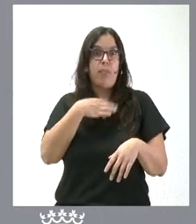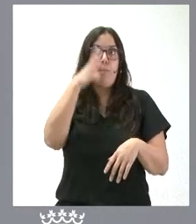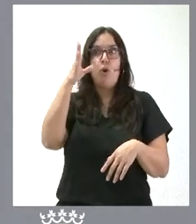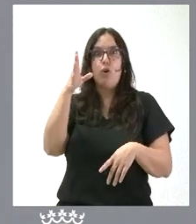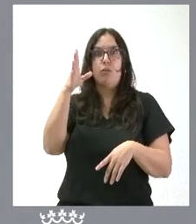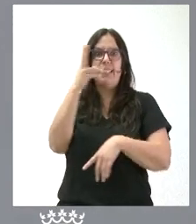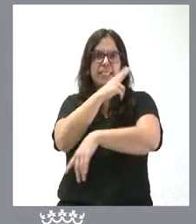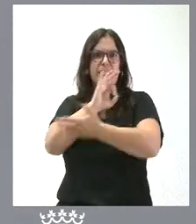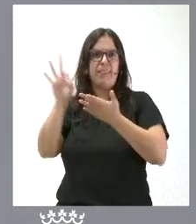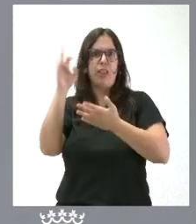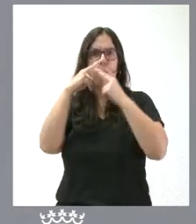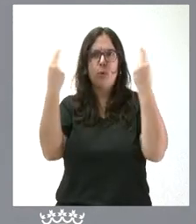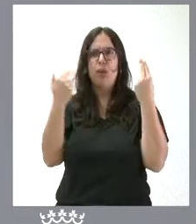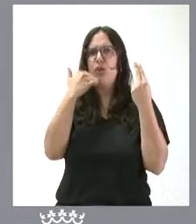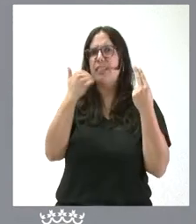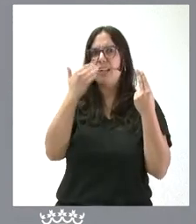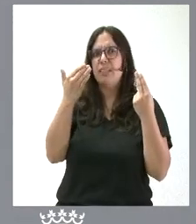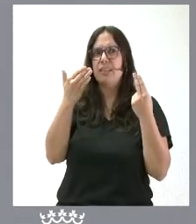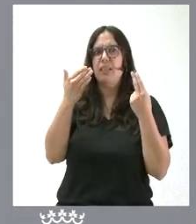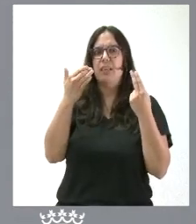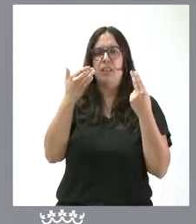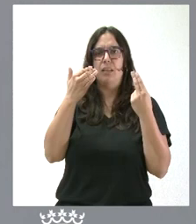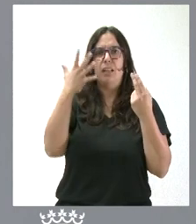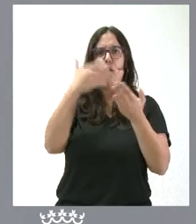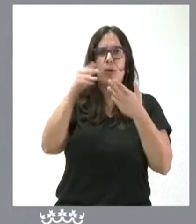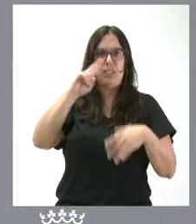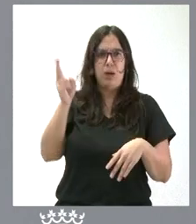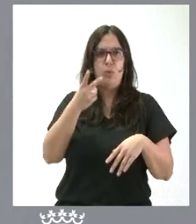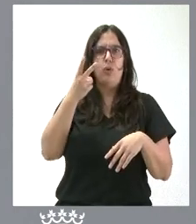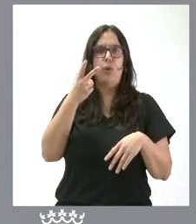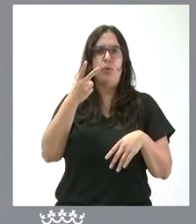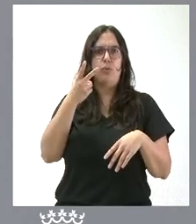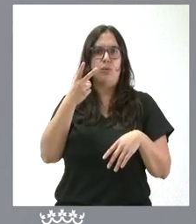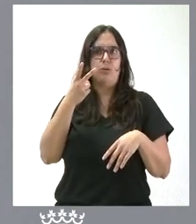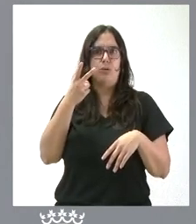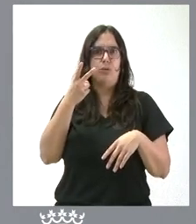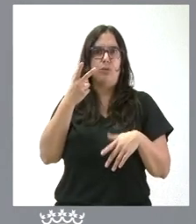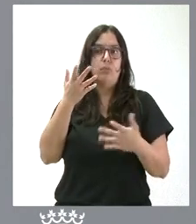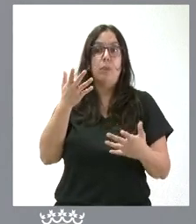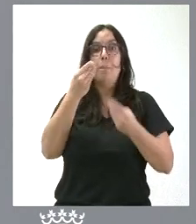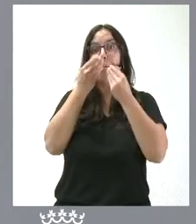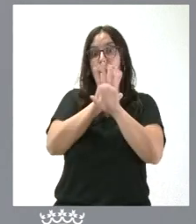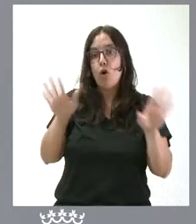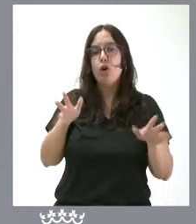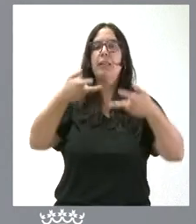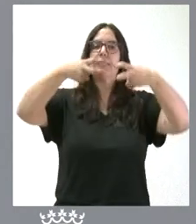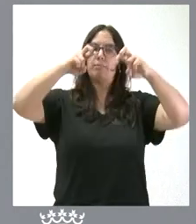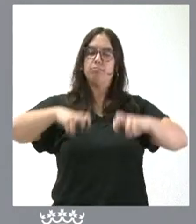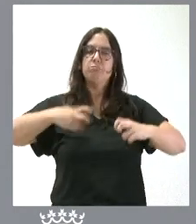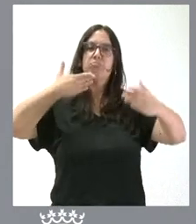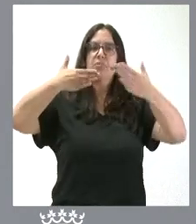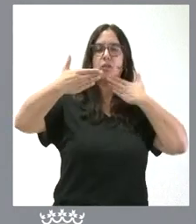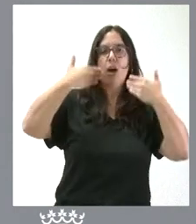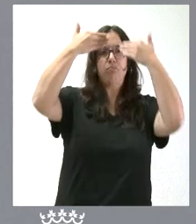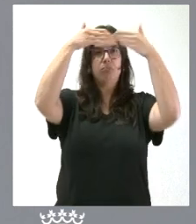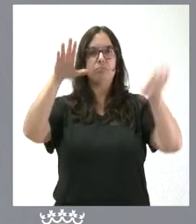mil millones de euros cada año? Pues yo creo que la mejor fórmula es sentarse, dialogar, escucharse